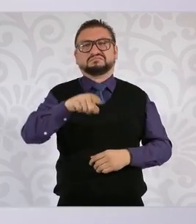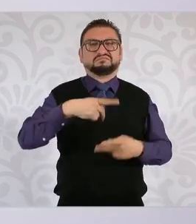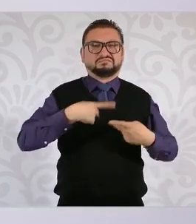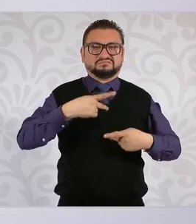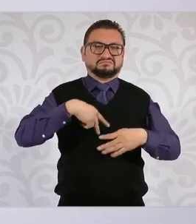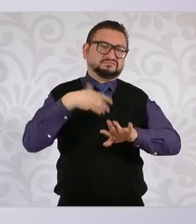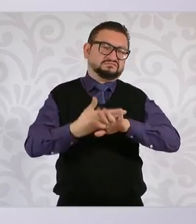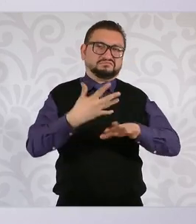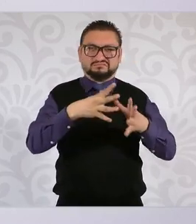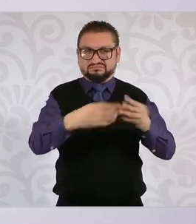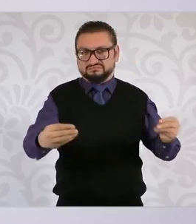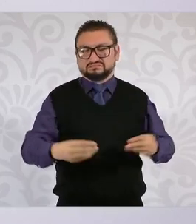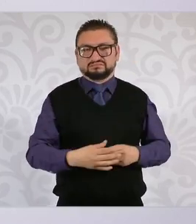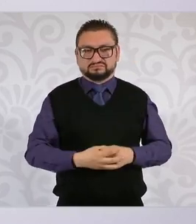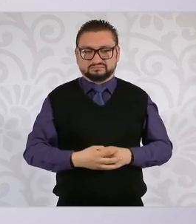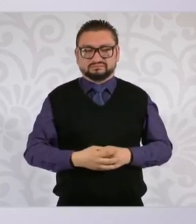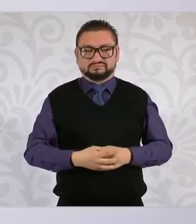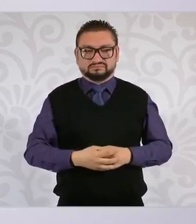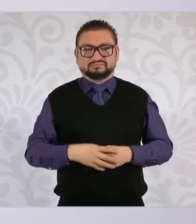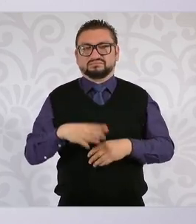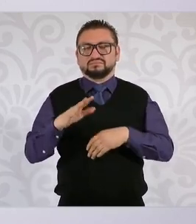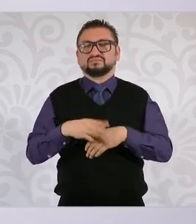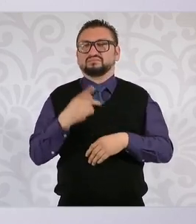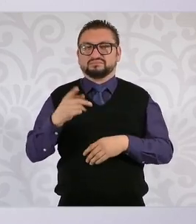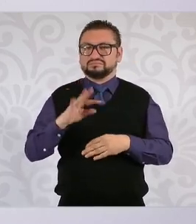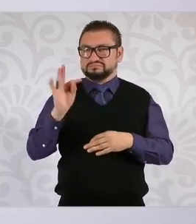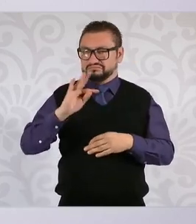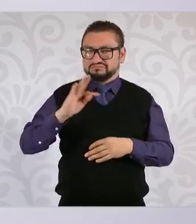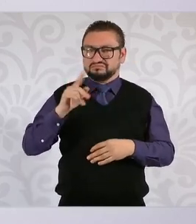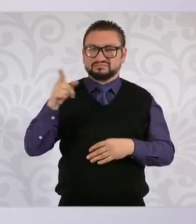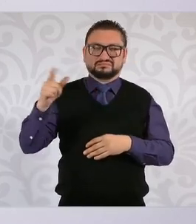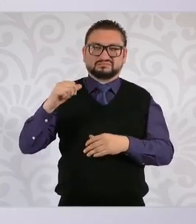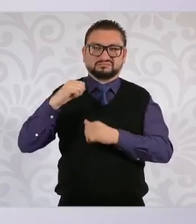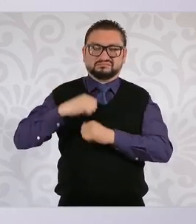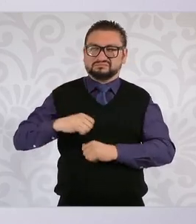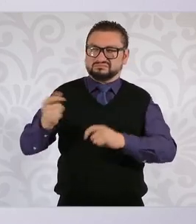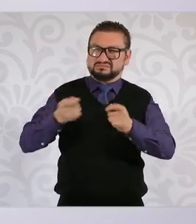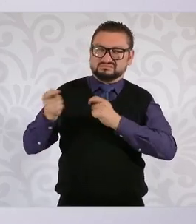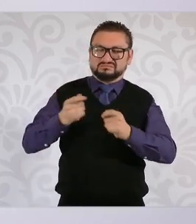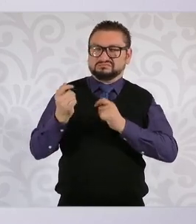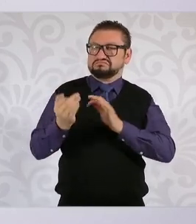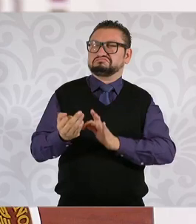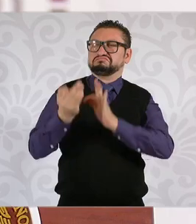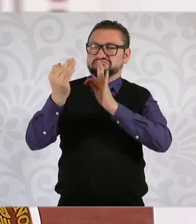a quienes estaban en contra del régimen entonces.